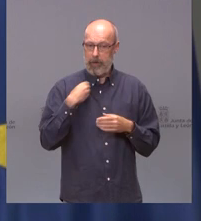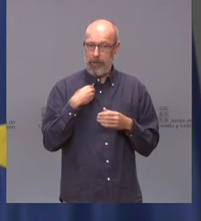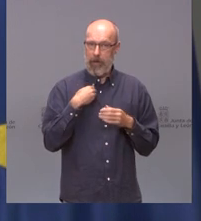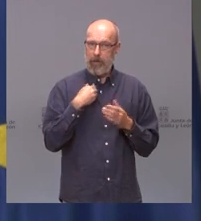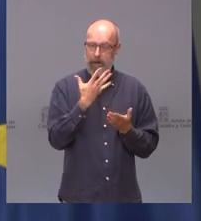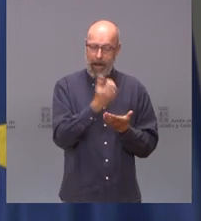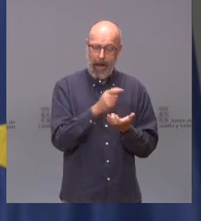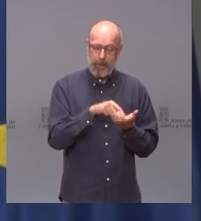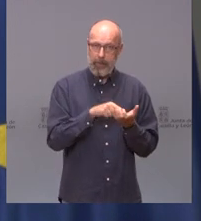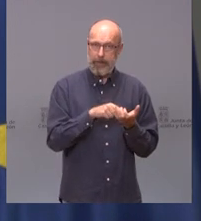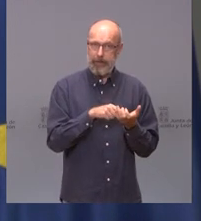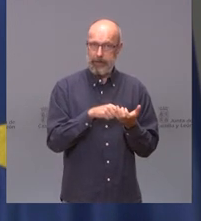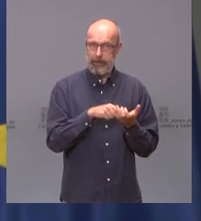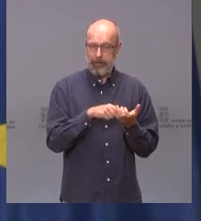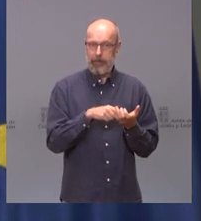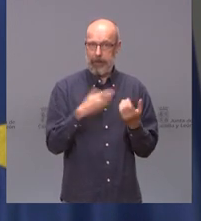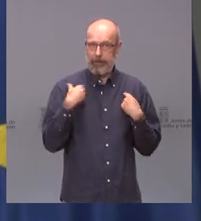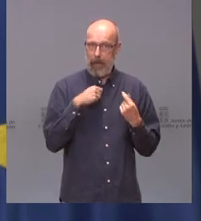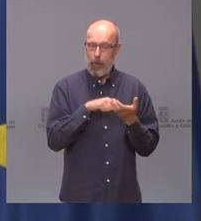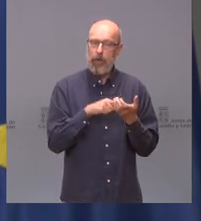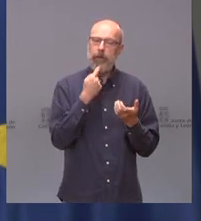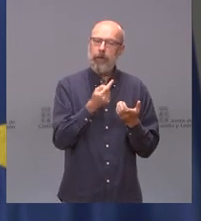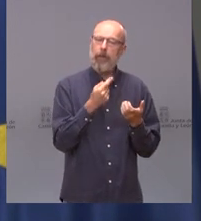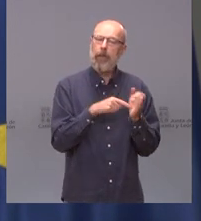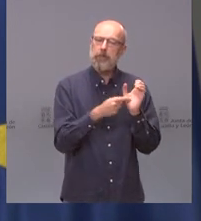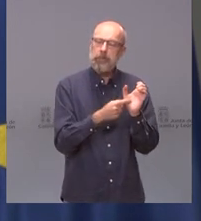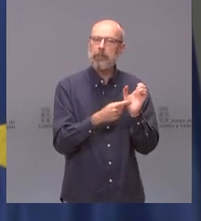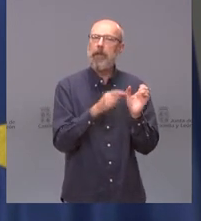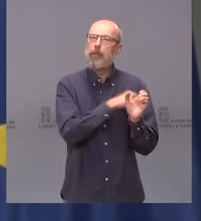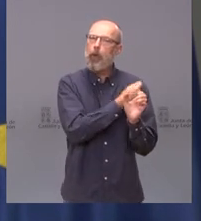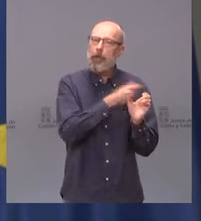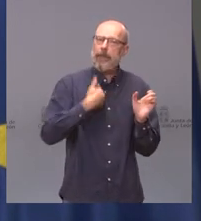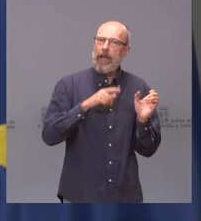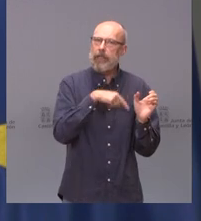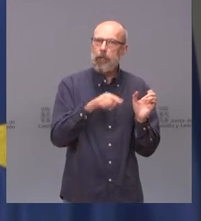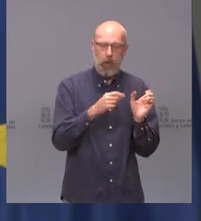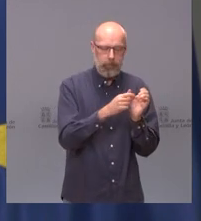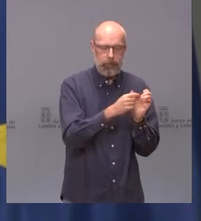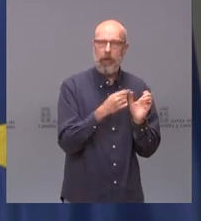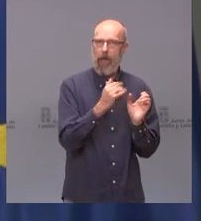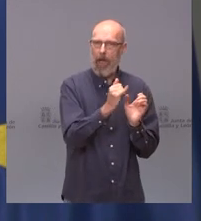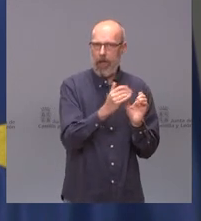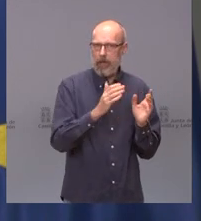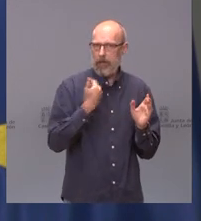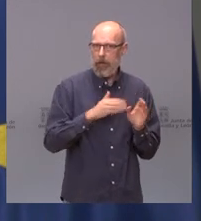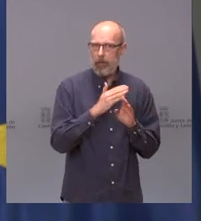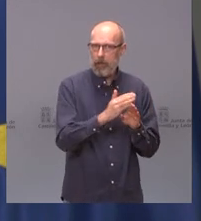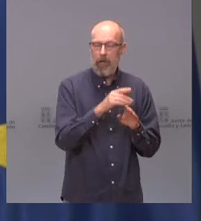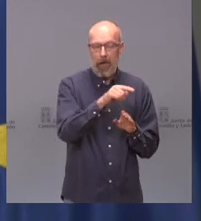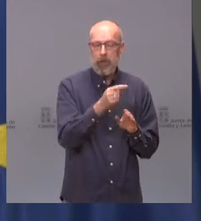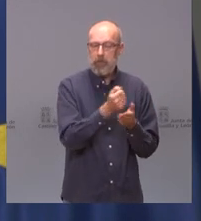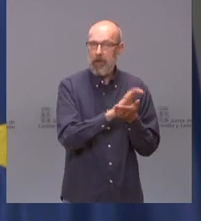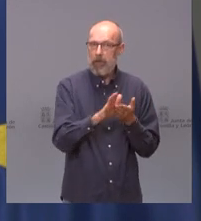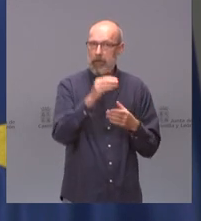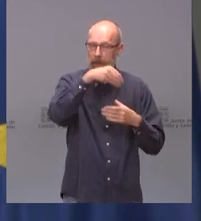consta su grado de vacunación y de inmunización. Nosotros, naturalmente, entendemos que esto es gratuito, está dentro de las